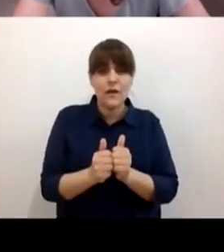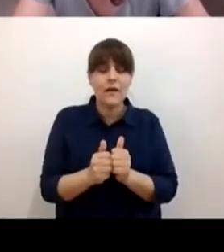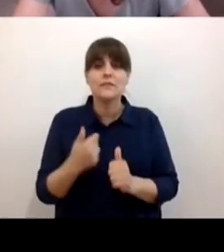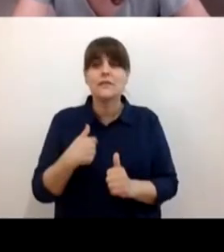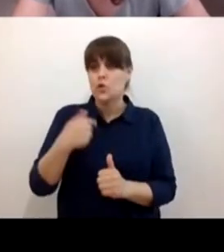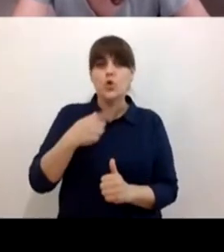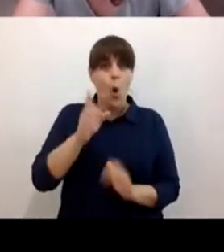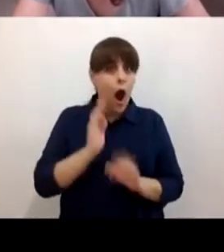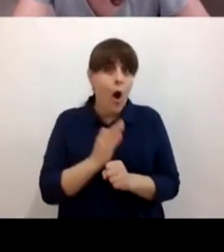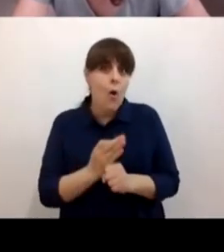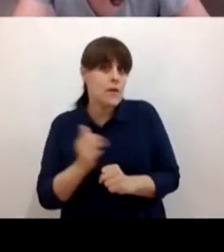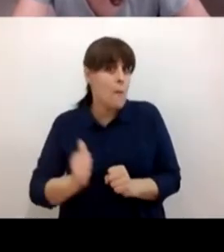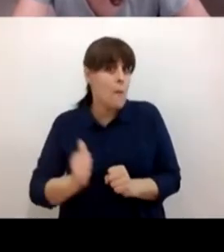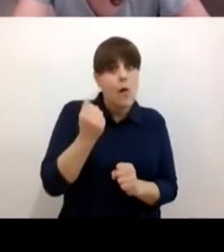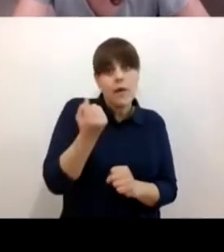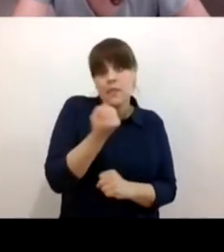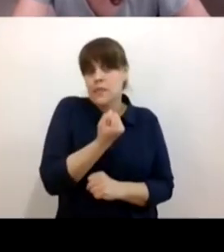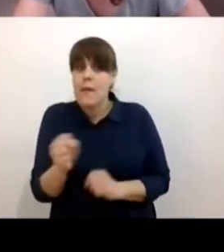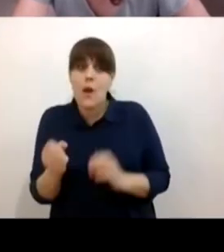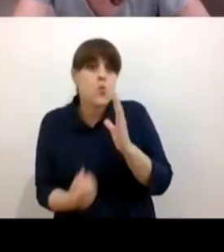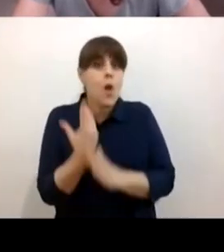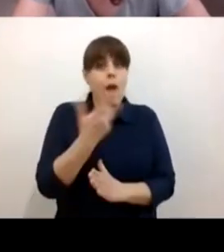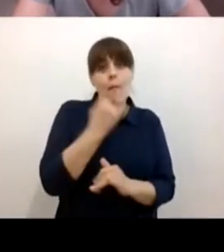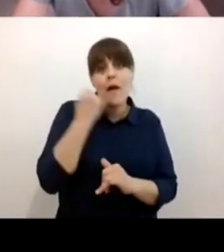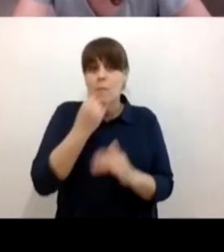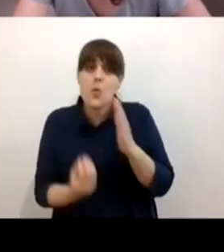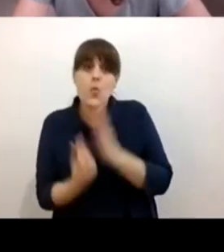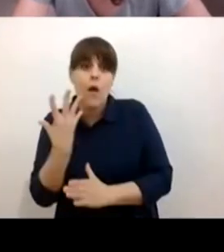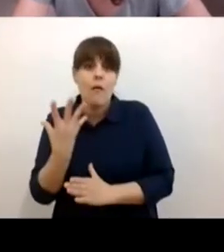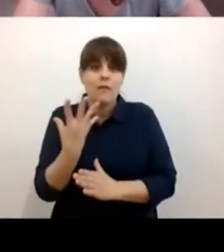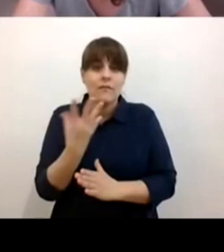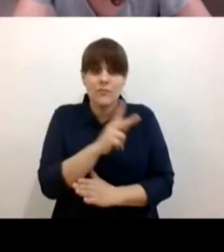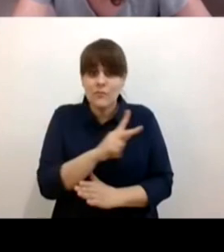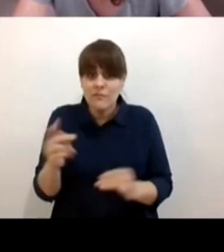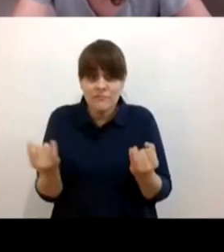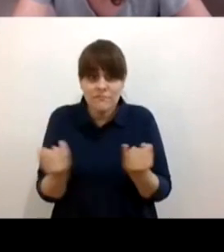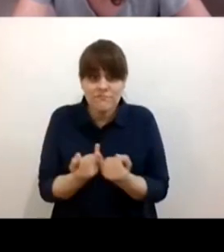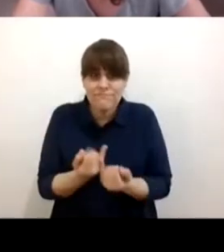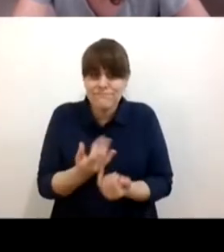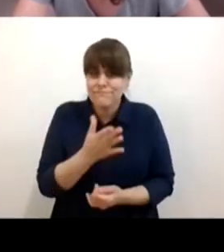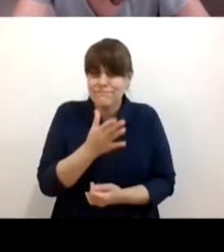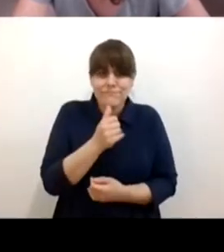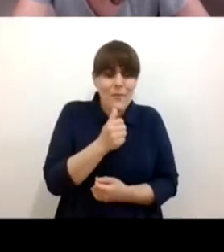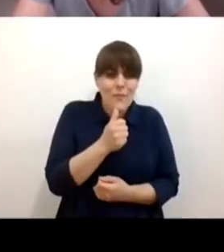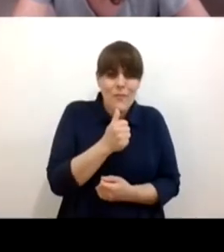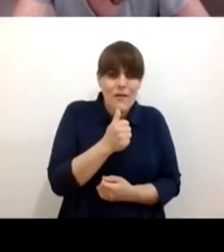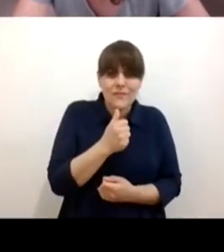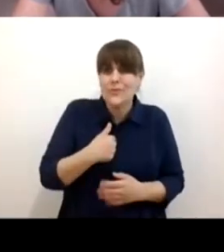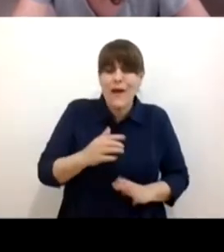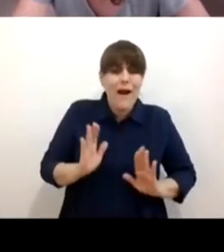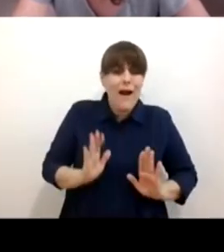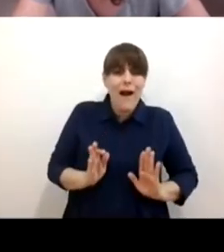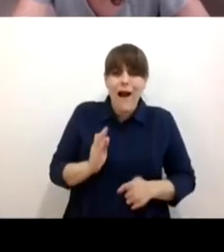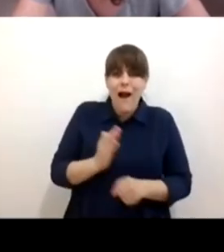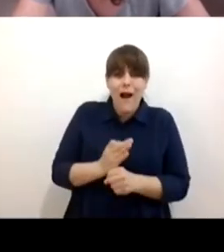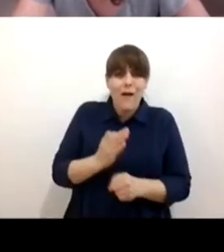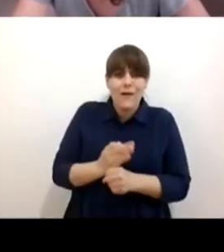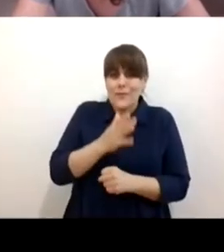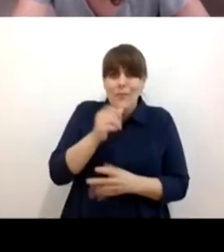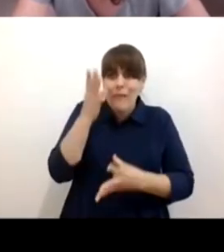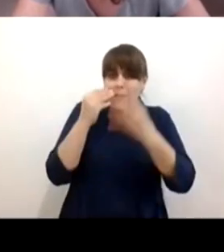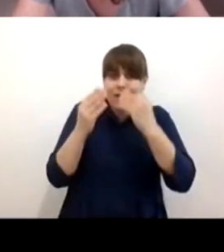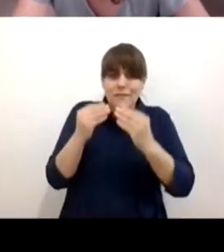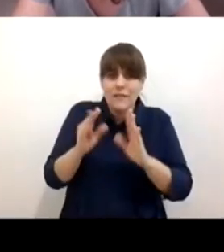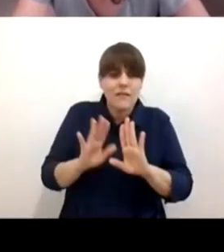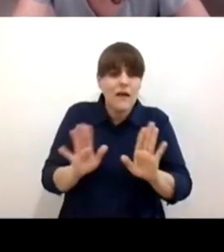lenguaje con un no todos no todos pueden si no puedes si no estás listo para ello no te hace menos que los demás